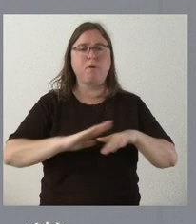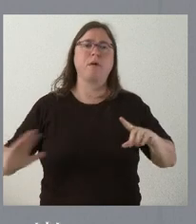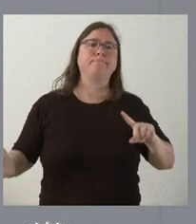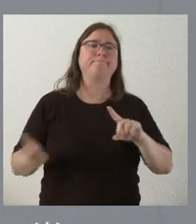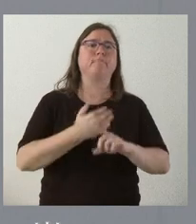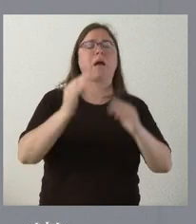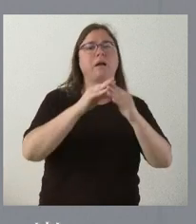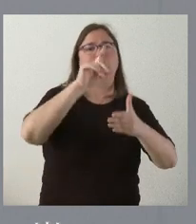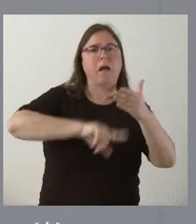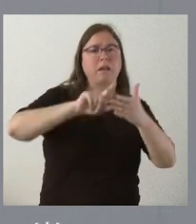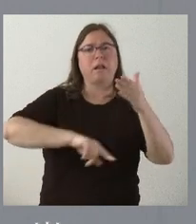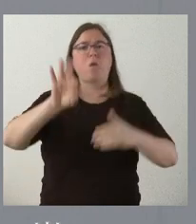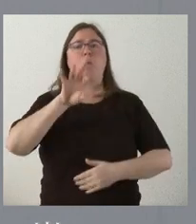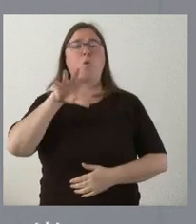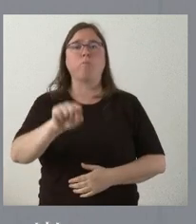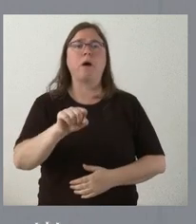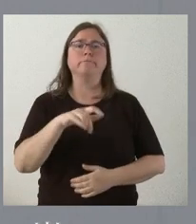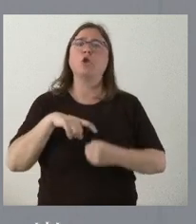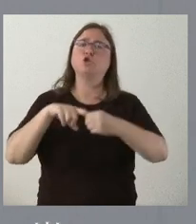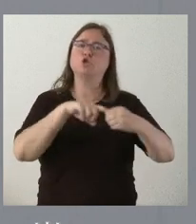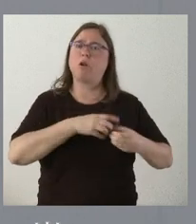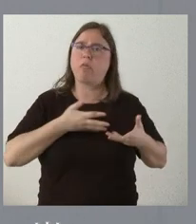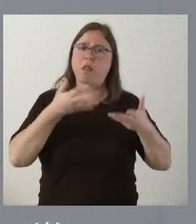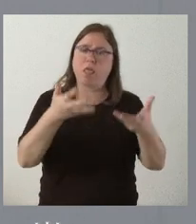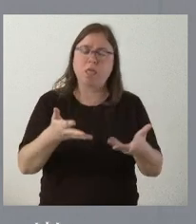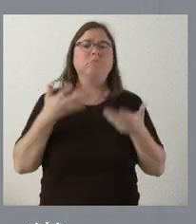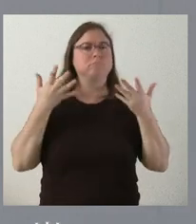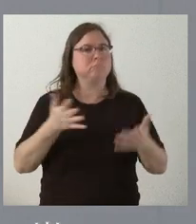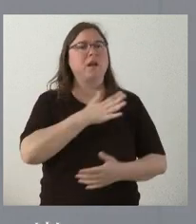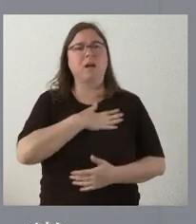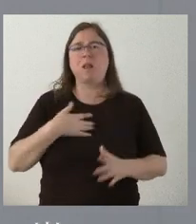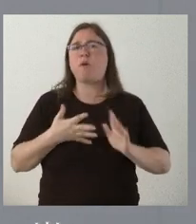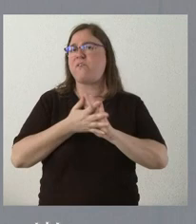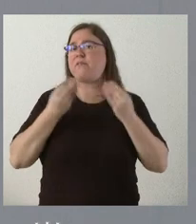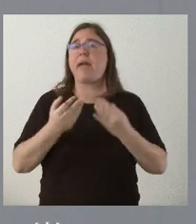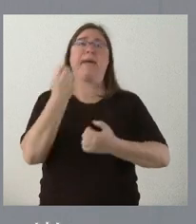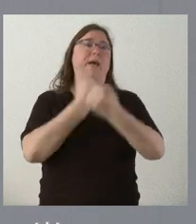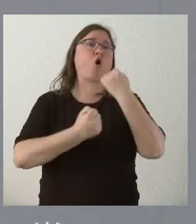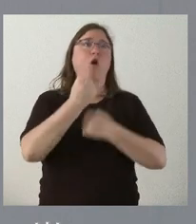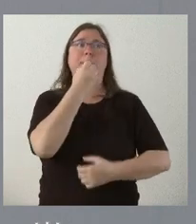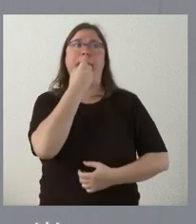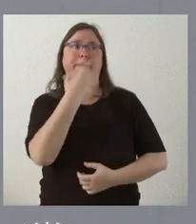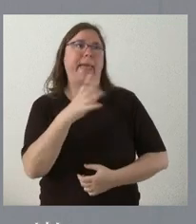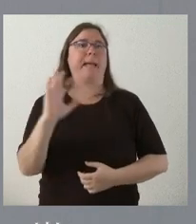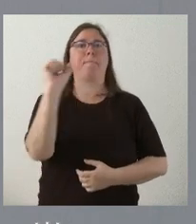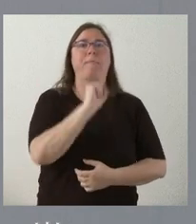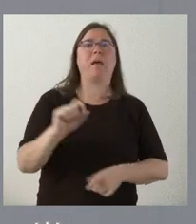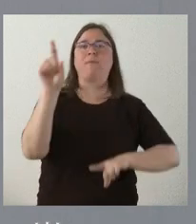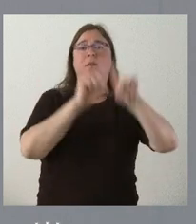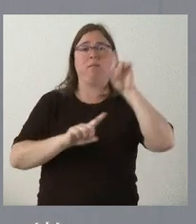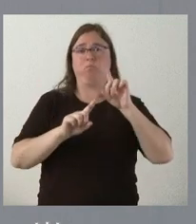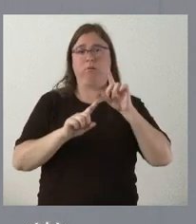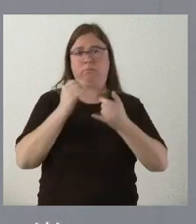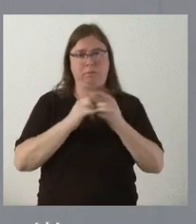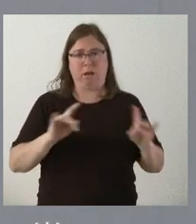de la que tenían entonces. Nosotros nos solidarizamos con ellos. Hablar bien siempre de que la economía va de maravilla, que no hay ningún problema, no conduce a nada.